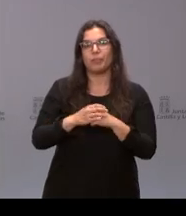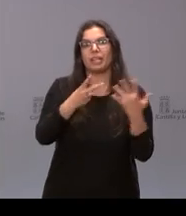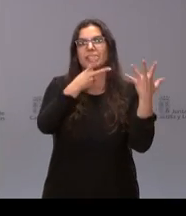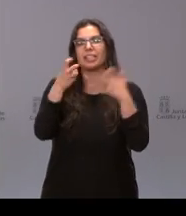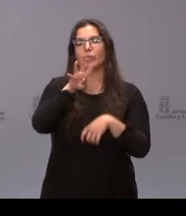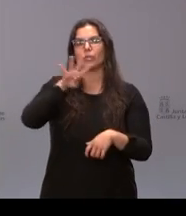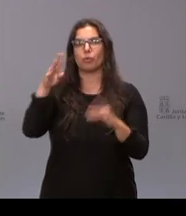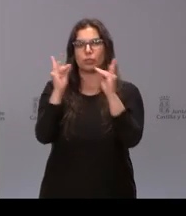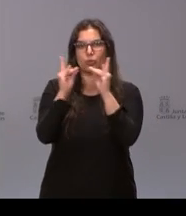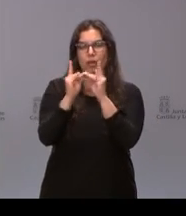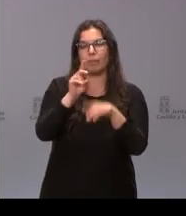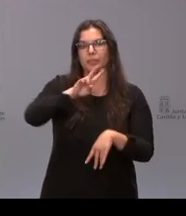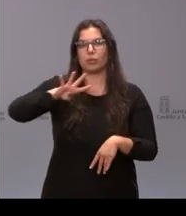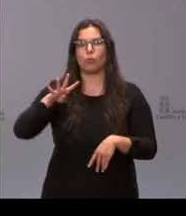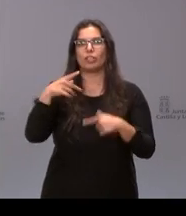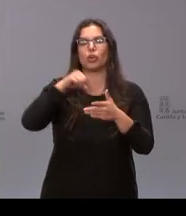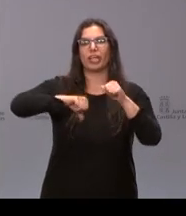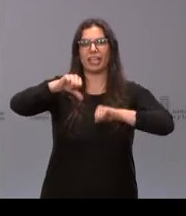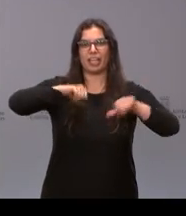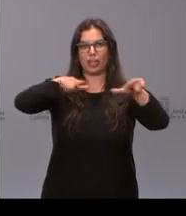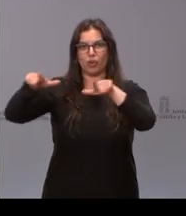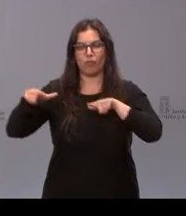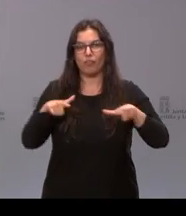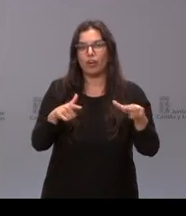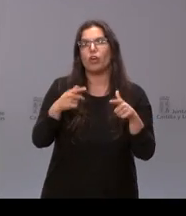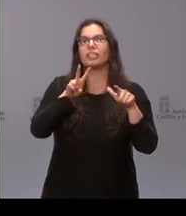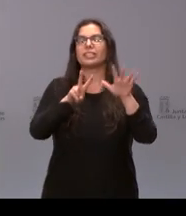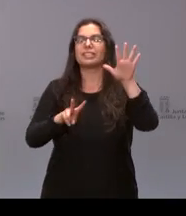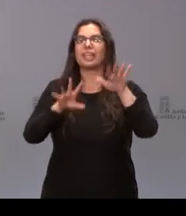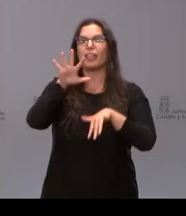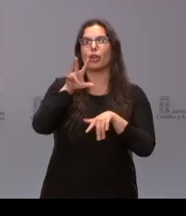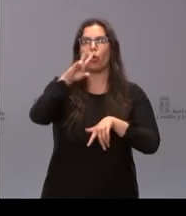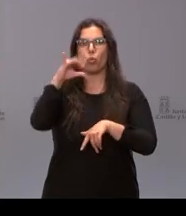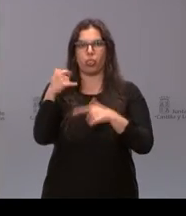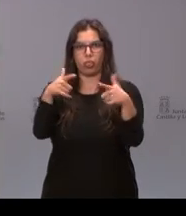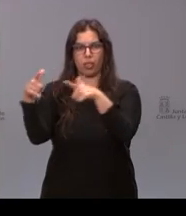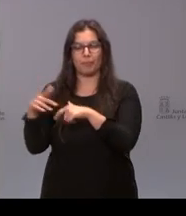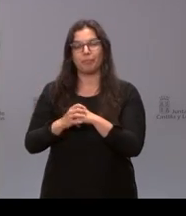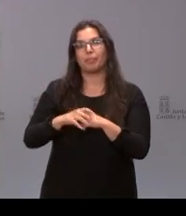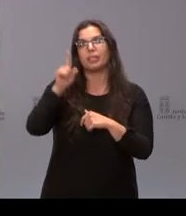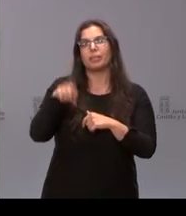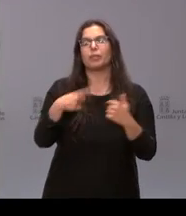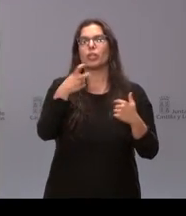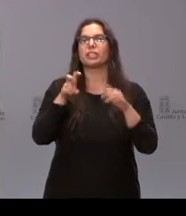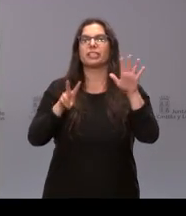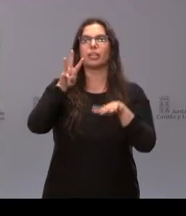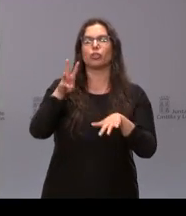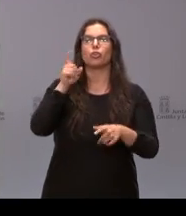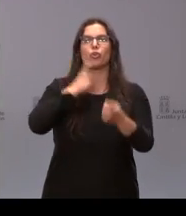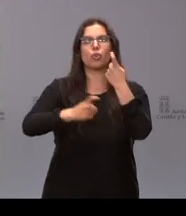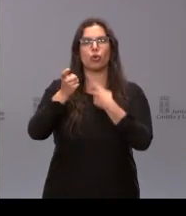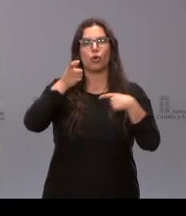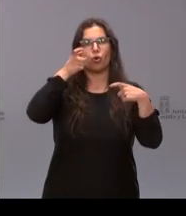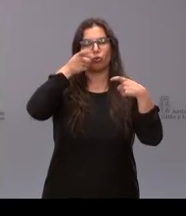camas, 24 quirófanos, 65 puestos de cuidados críticos, 278 consultas y 97